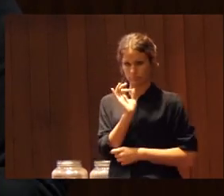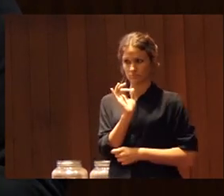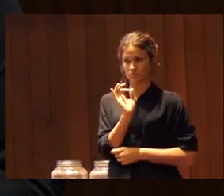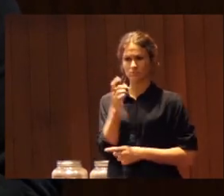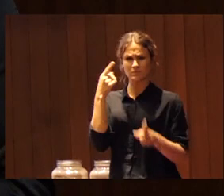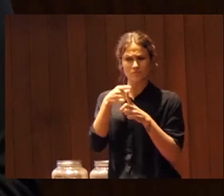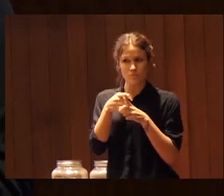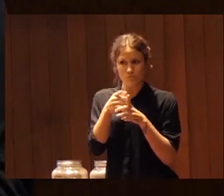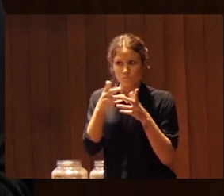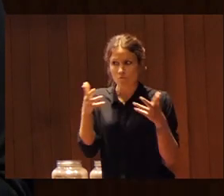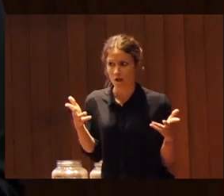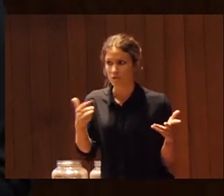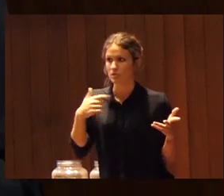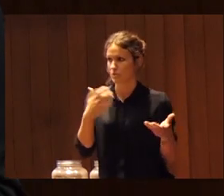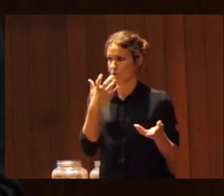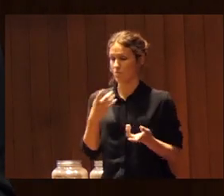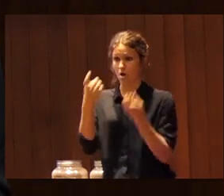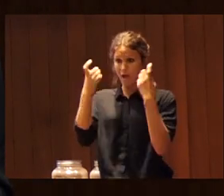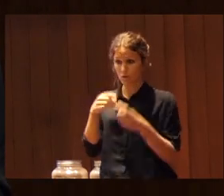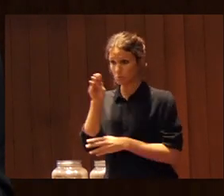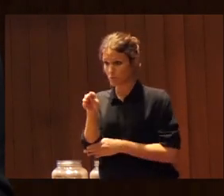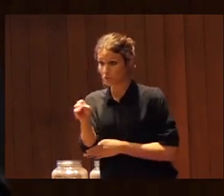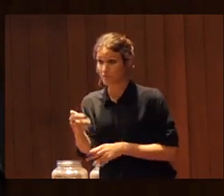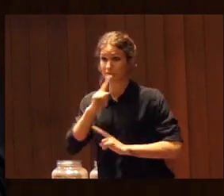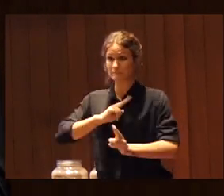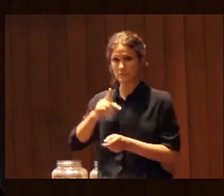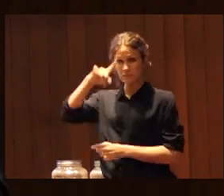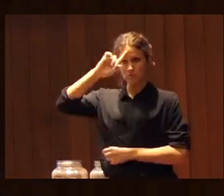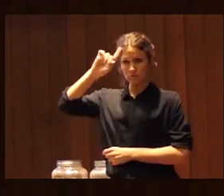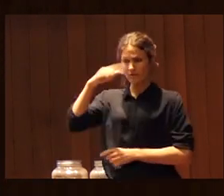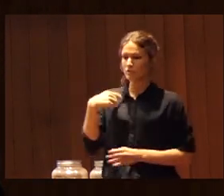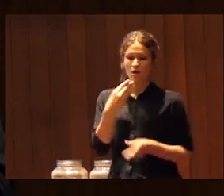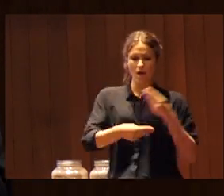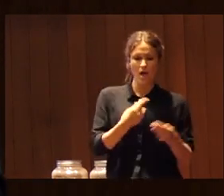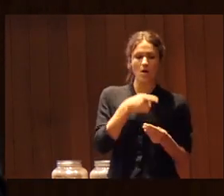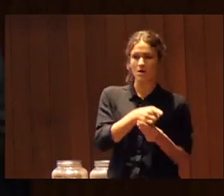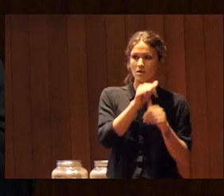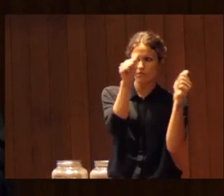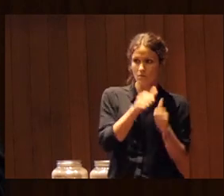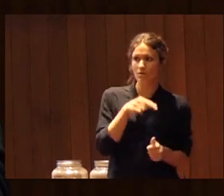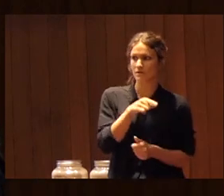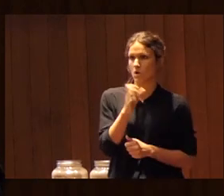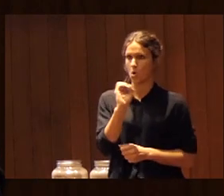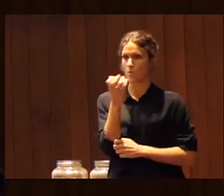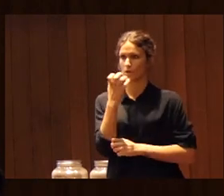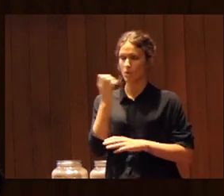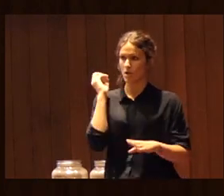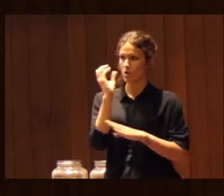¿para qué? yo le digo a mi alumnado y a veces no saben responderme voy a hacer esto así o voy a hacer una jornada y no sé qué ¿para qué?